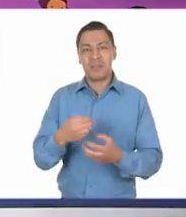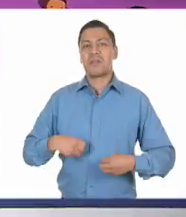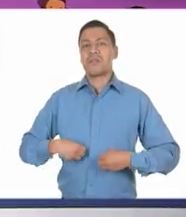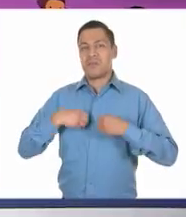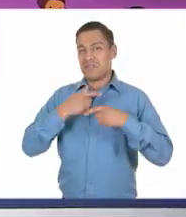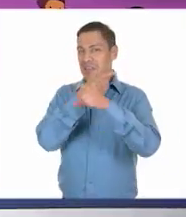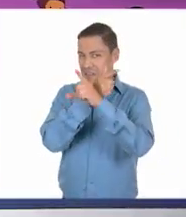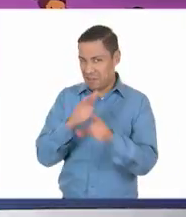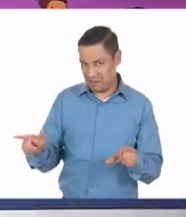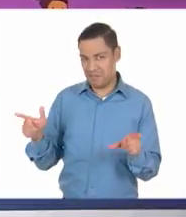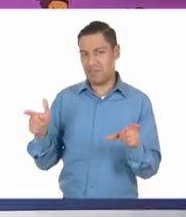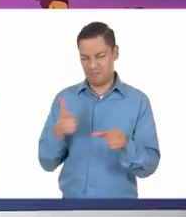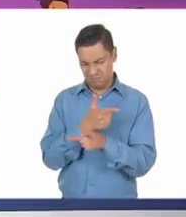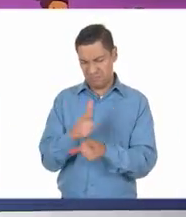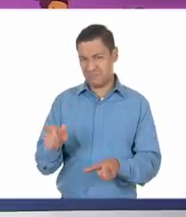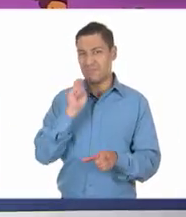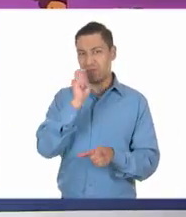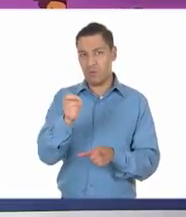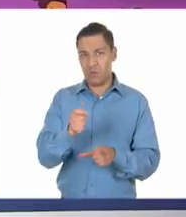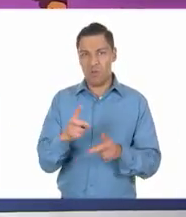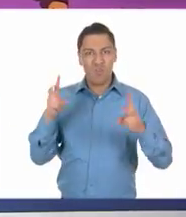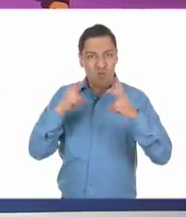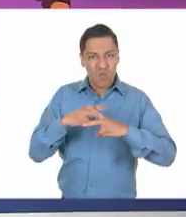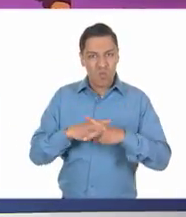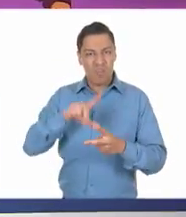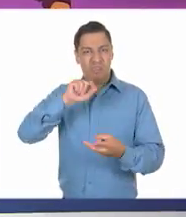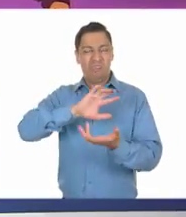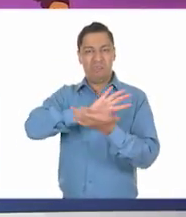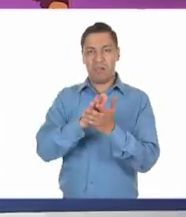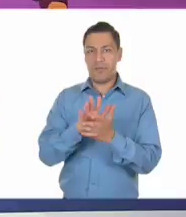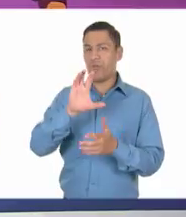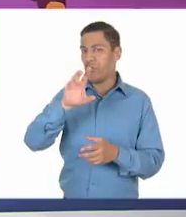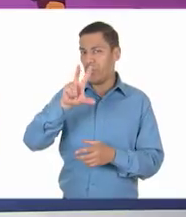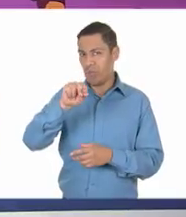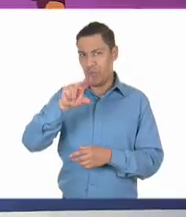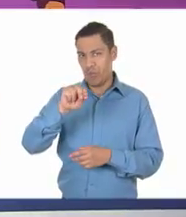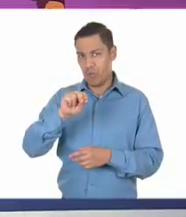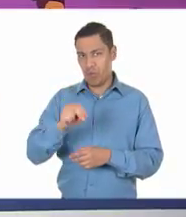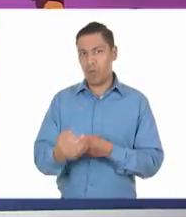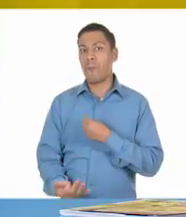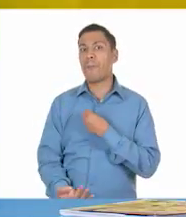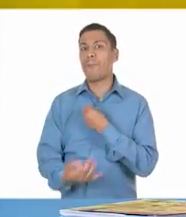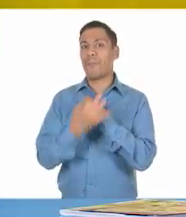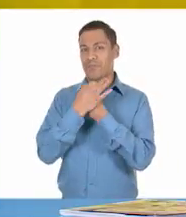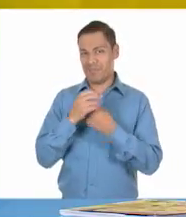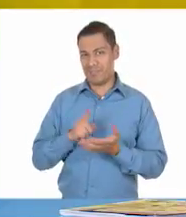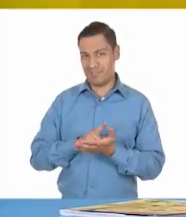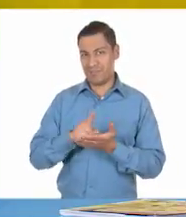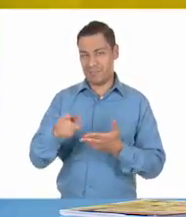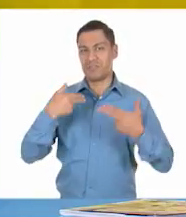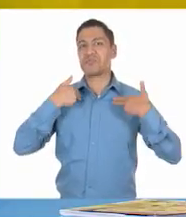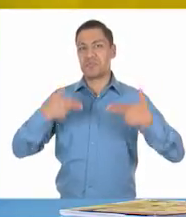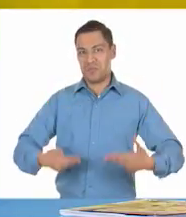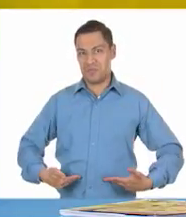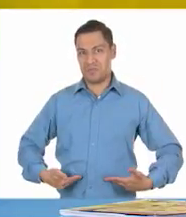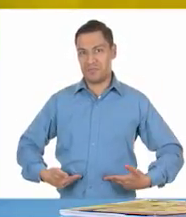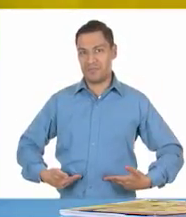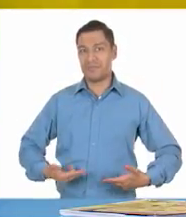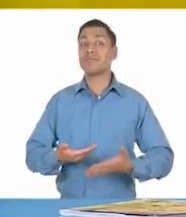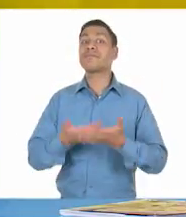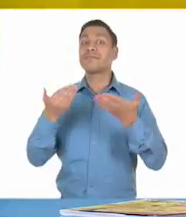de violencia y estar en bienestar para que procuren nuestros derechos humanos. Ahora,